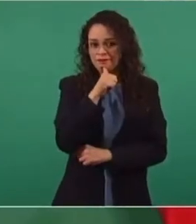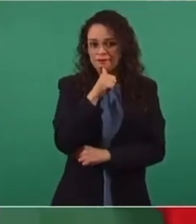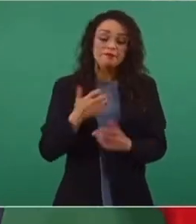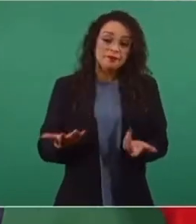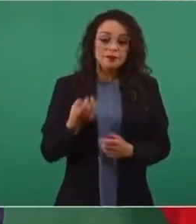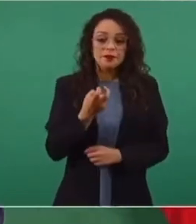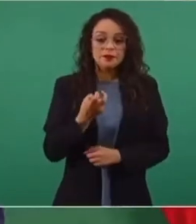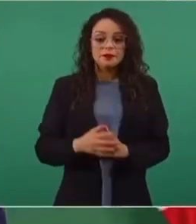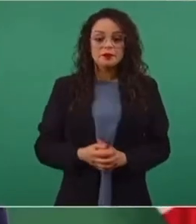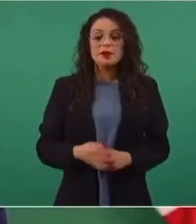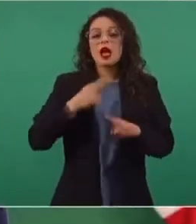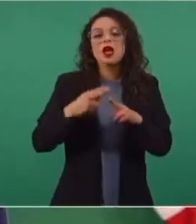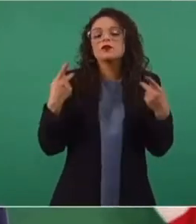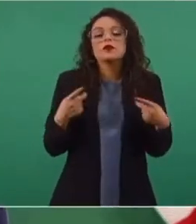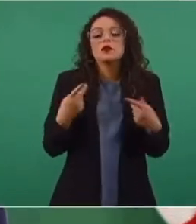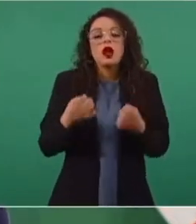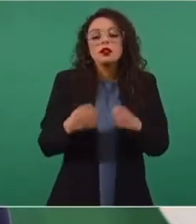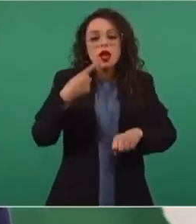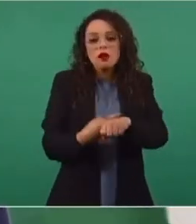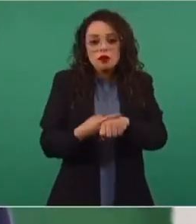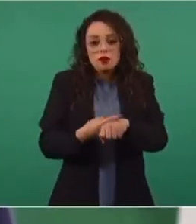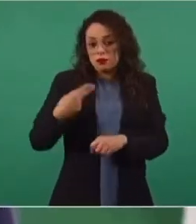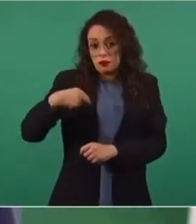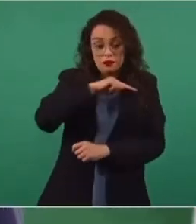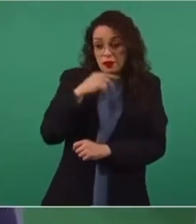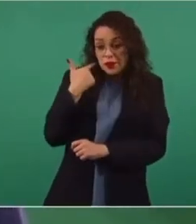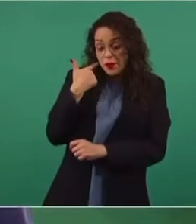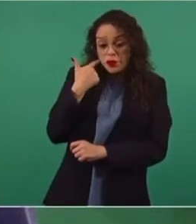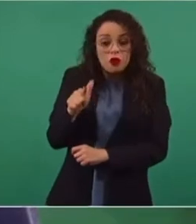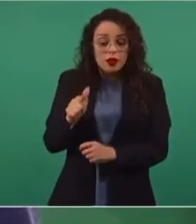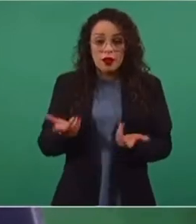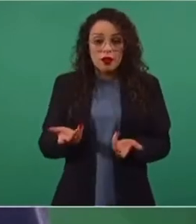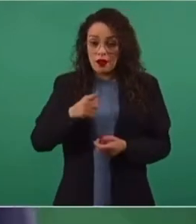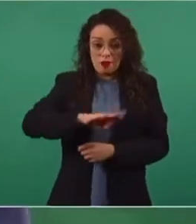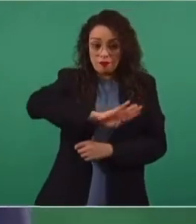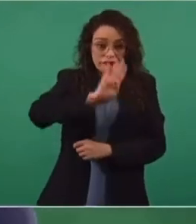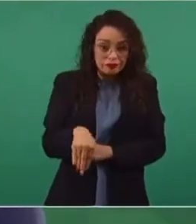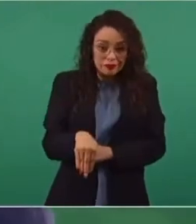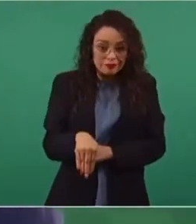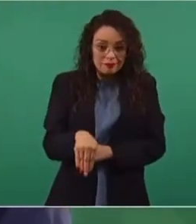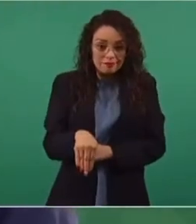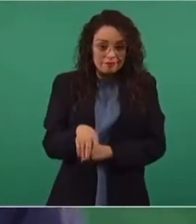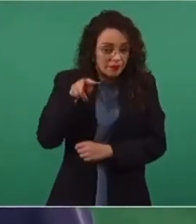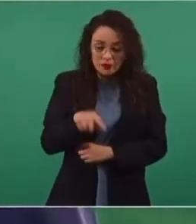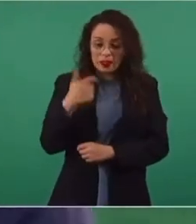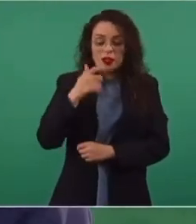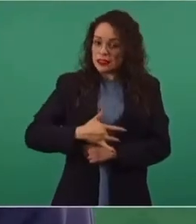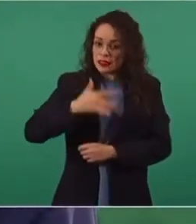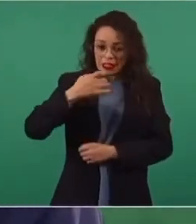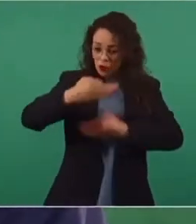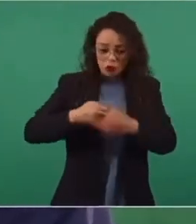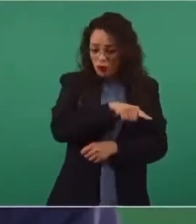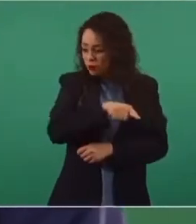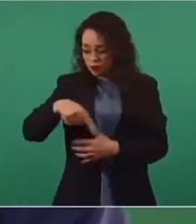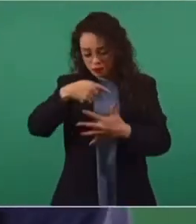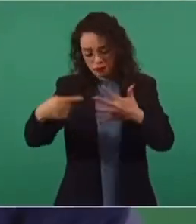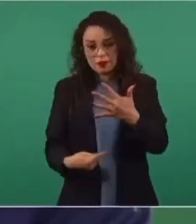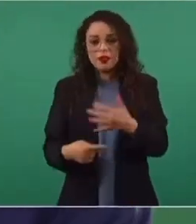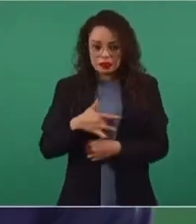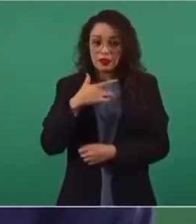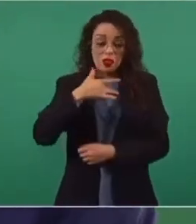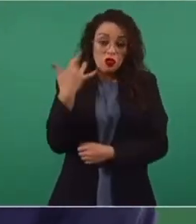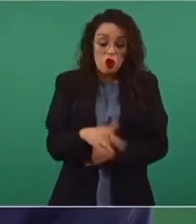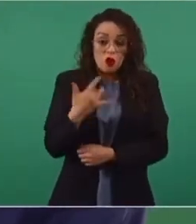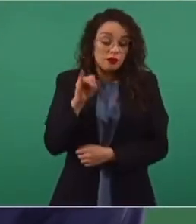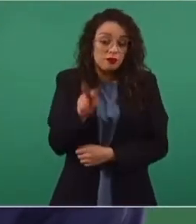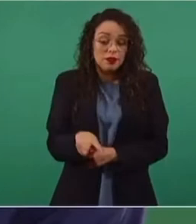Entonces, hasta los enfermos no quisiéramos que fallecieran. Duele todo eso. Entonces,